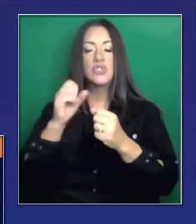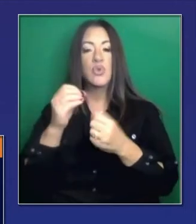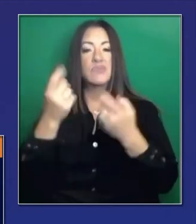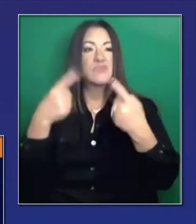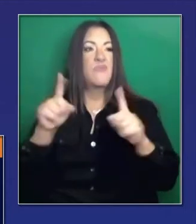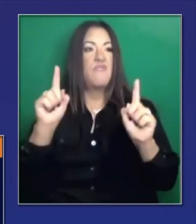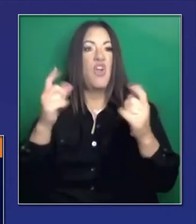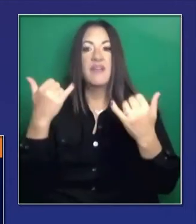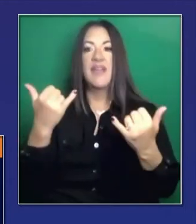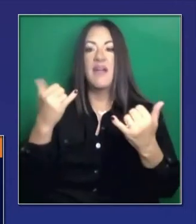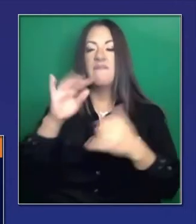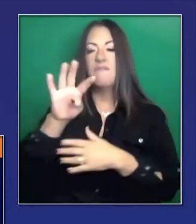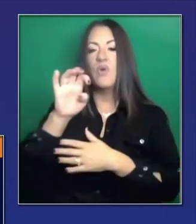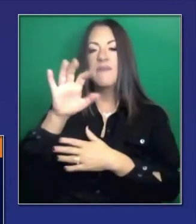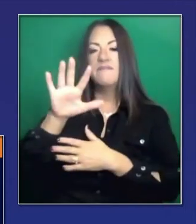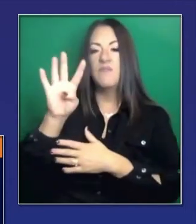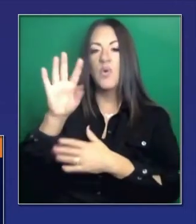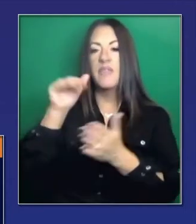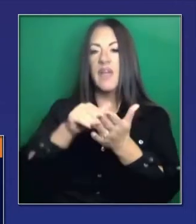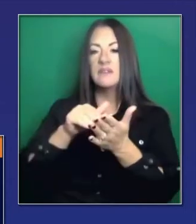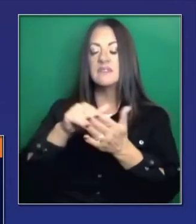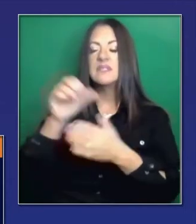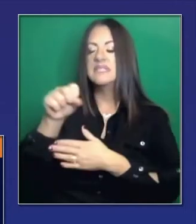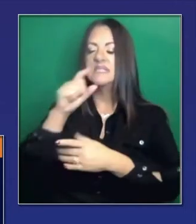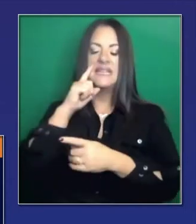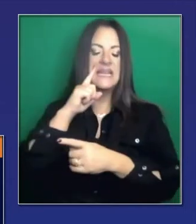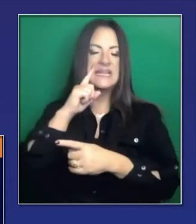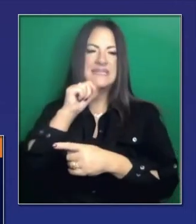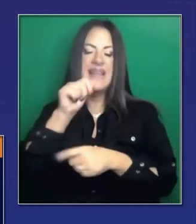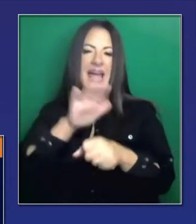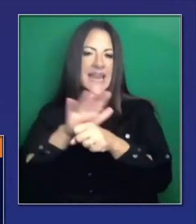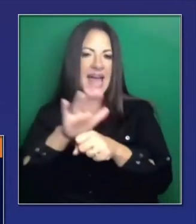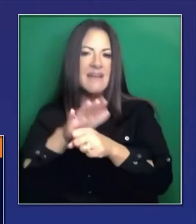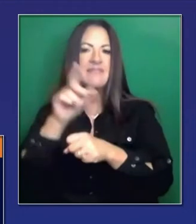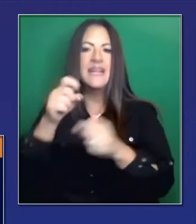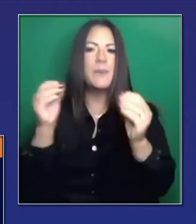administradas. Con eso no basta. Nos. Damos cuenta.